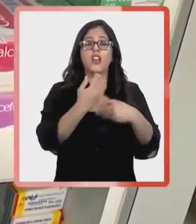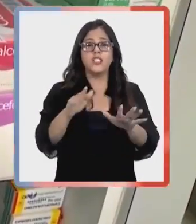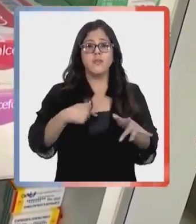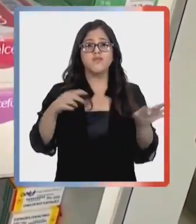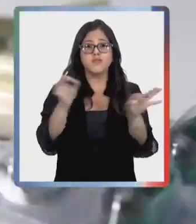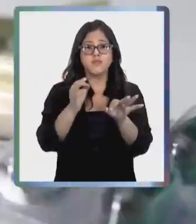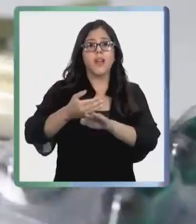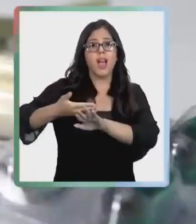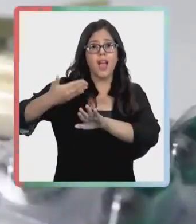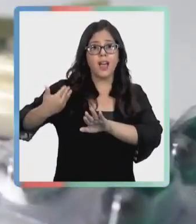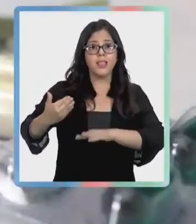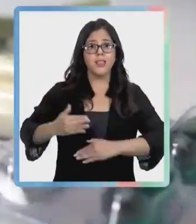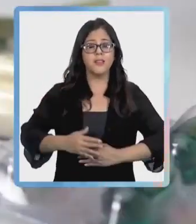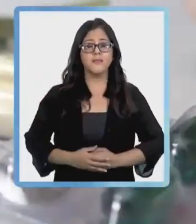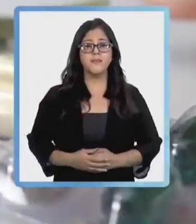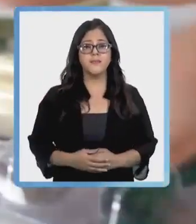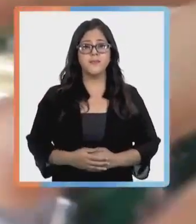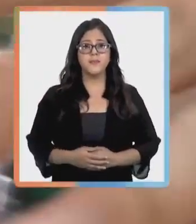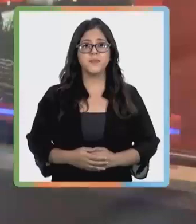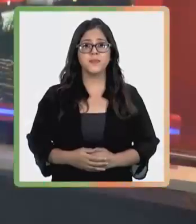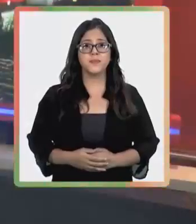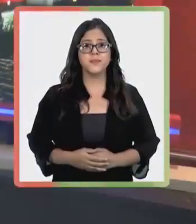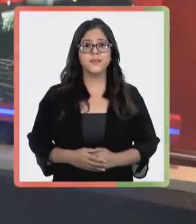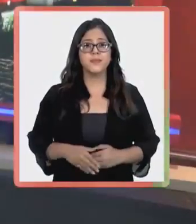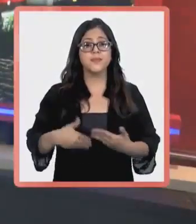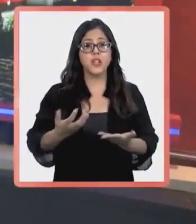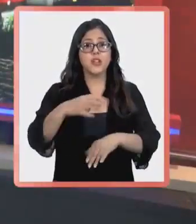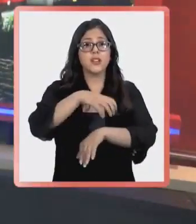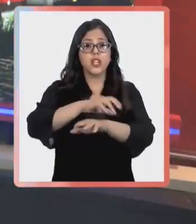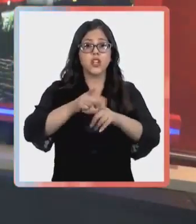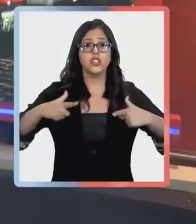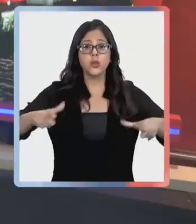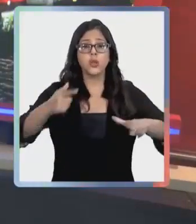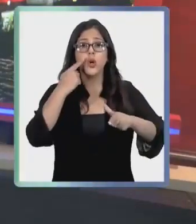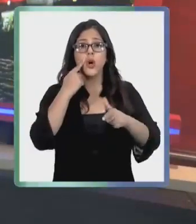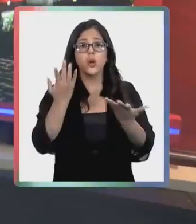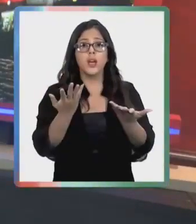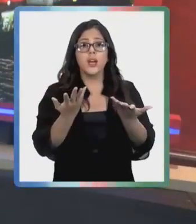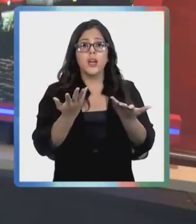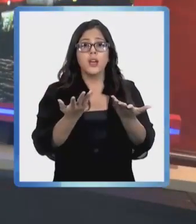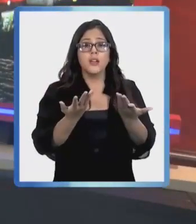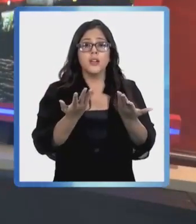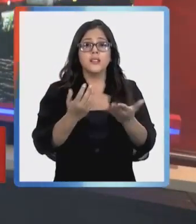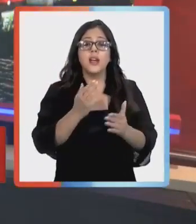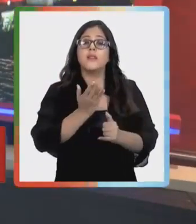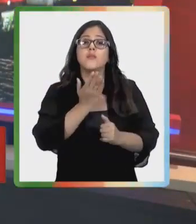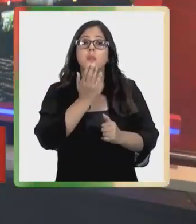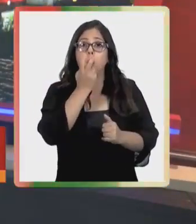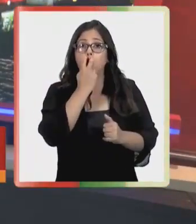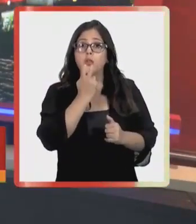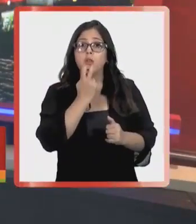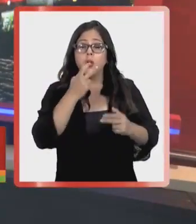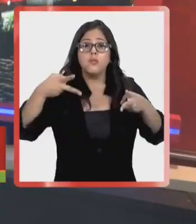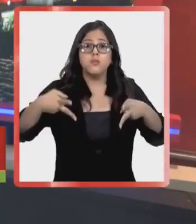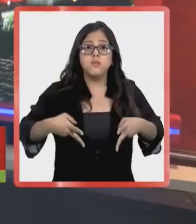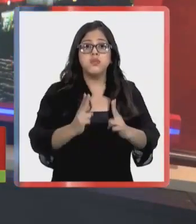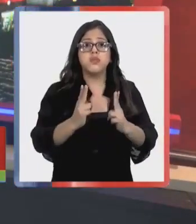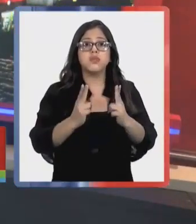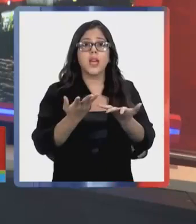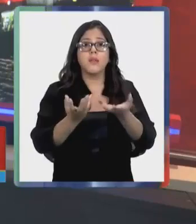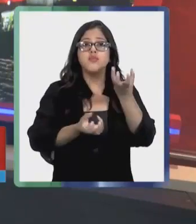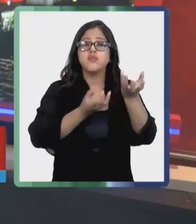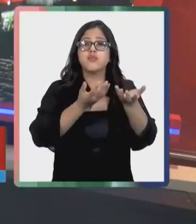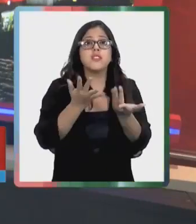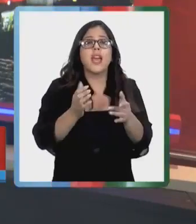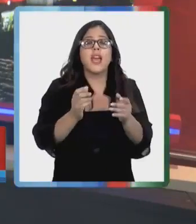antes señalado. Vamos a los lagos. La pileta de aguas danzantes de Puerto Montt fue inaugurada en